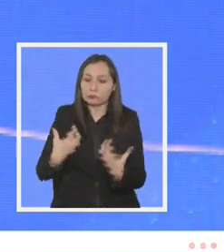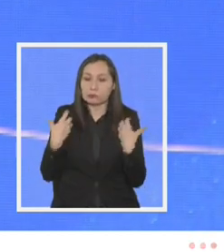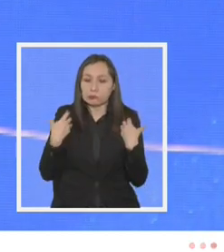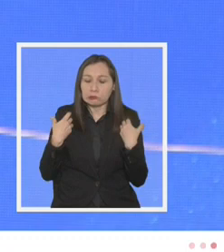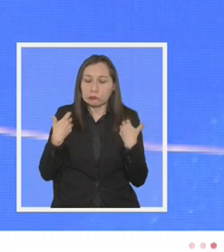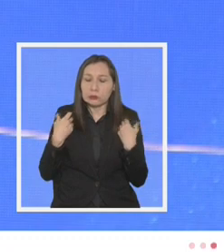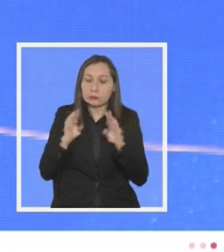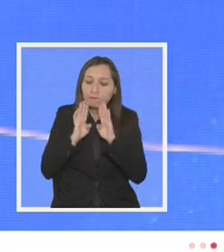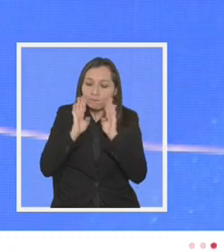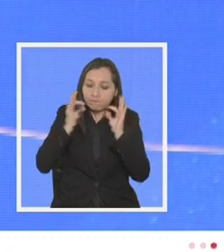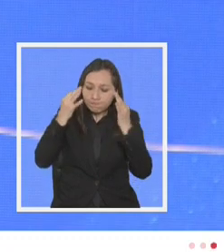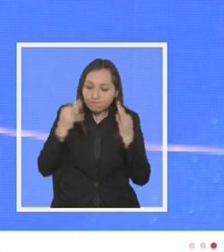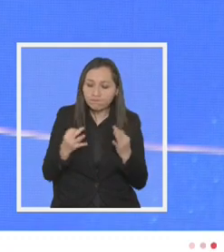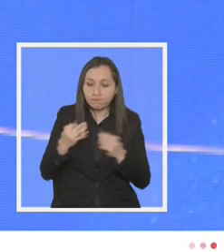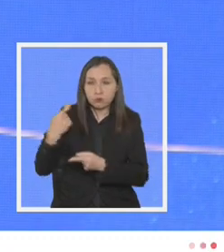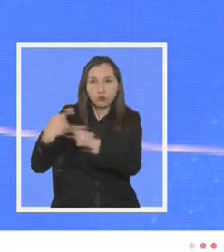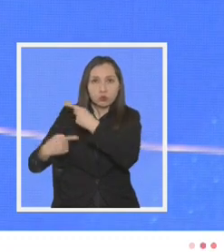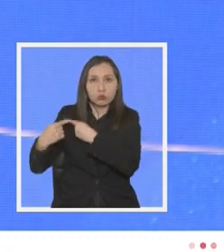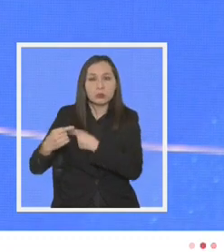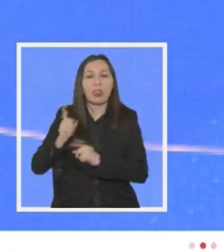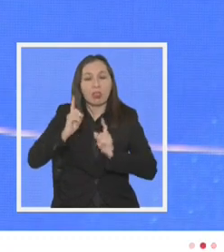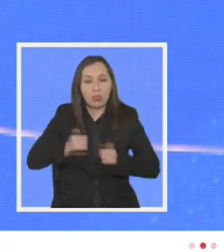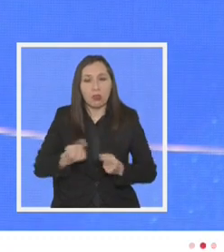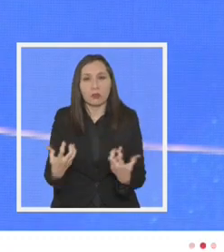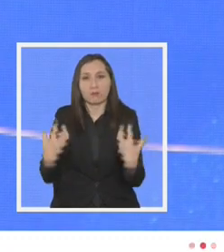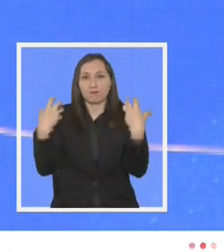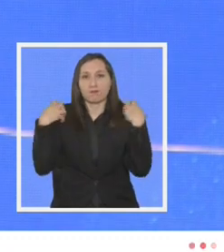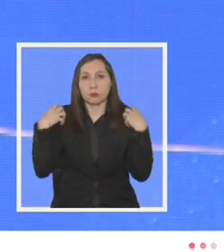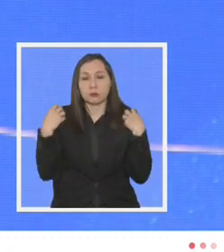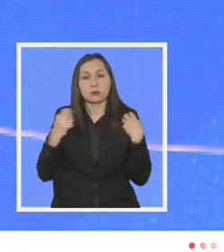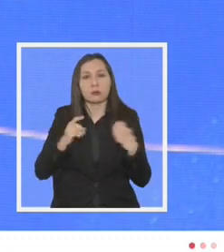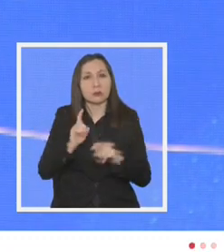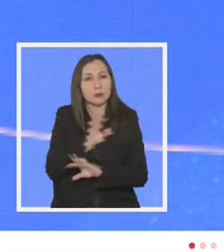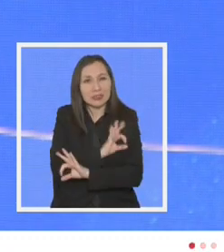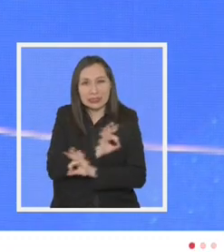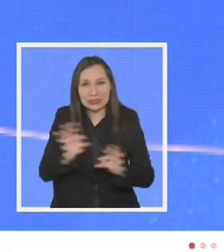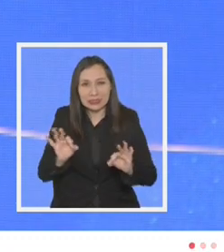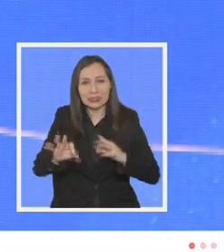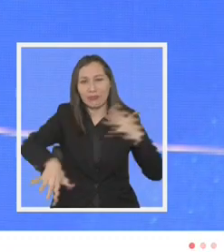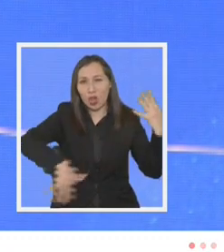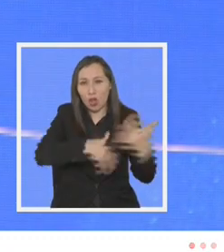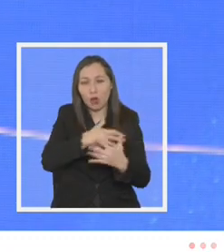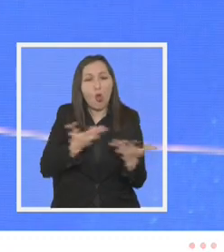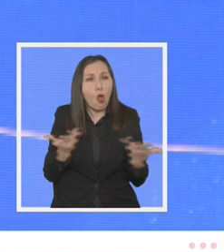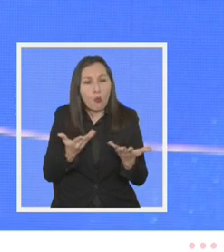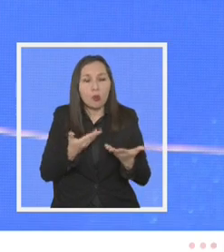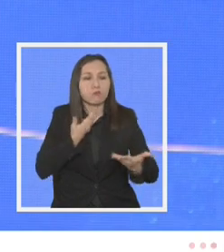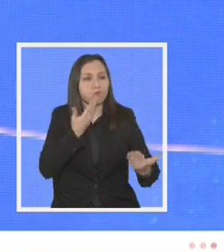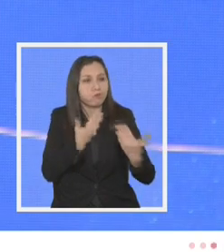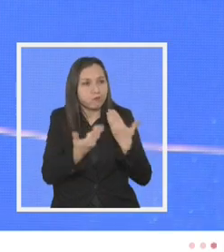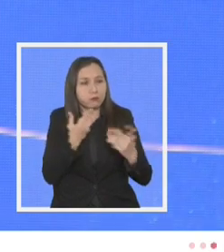moral e histórico hacernos cargo. sin violencia, con diálogo.